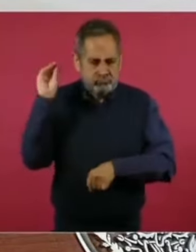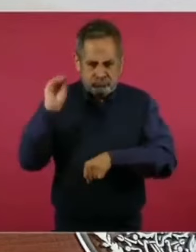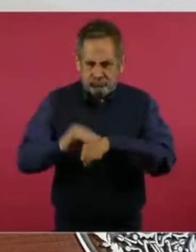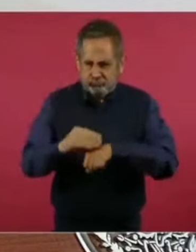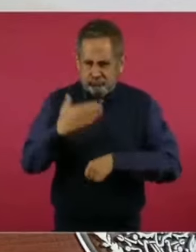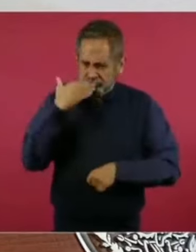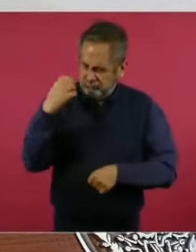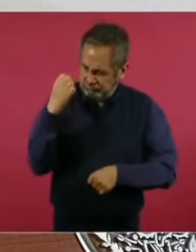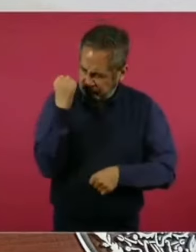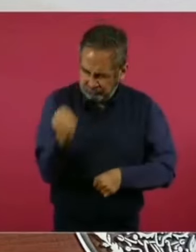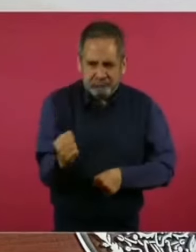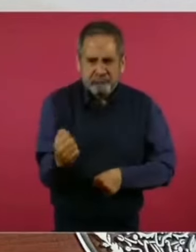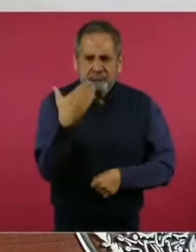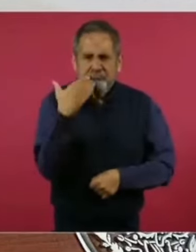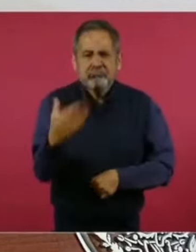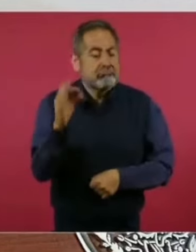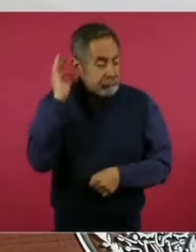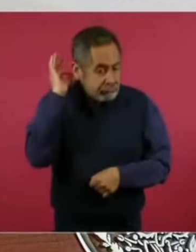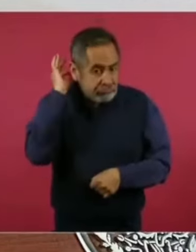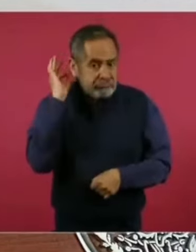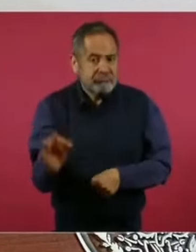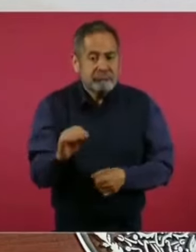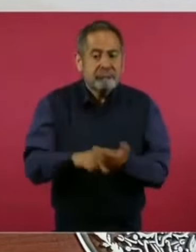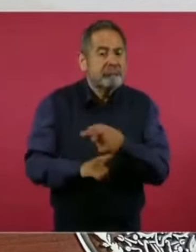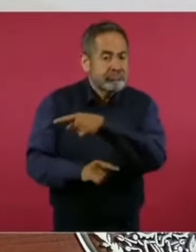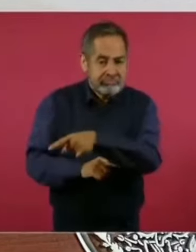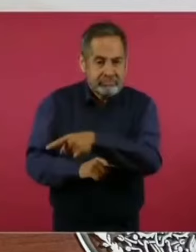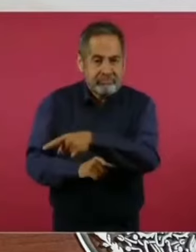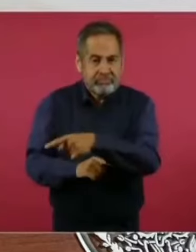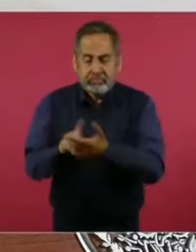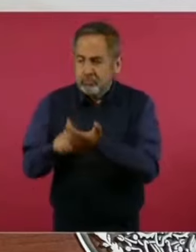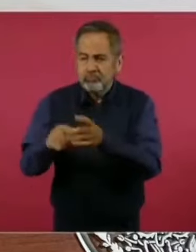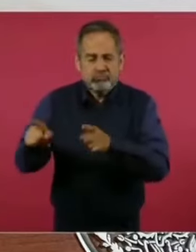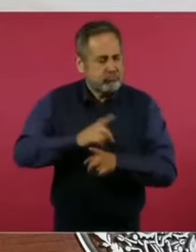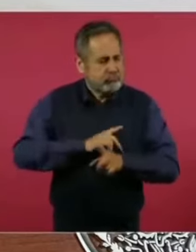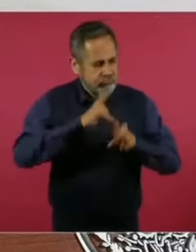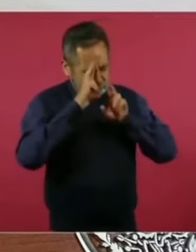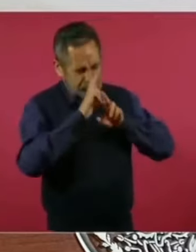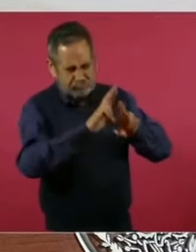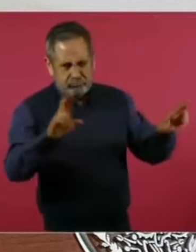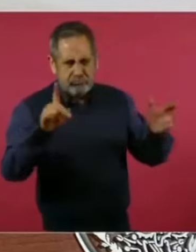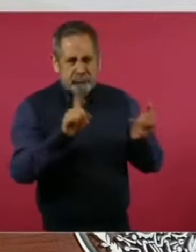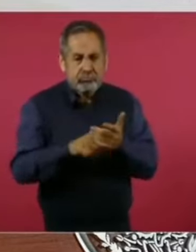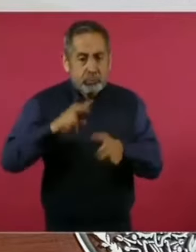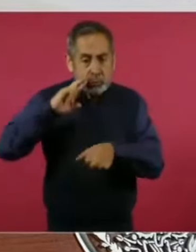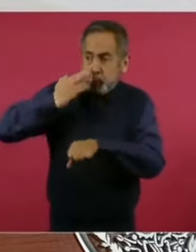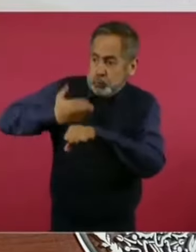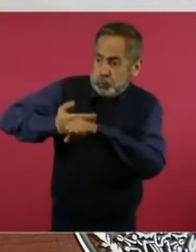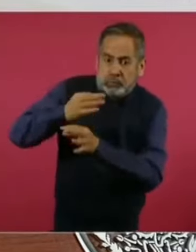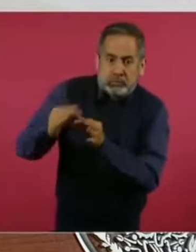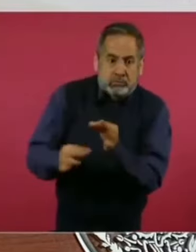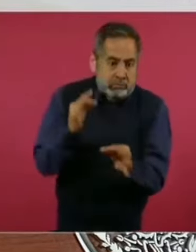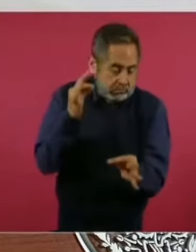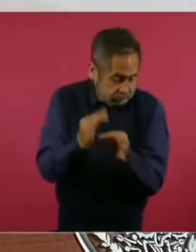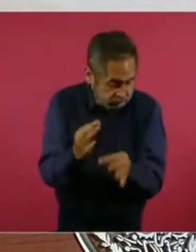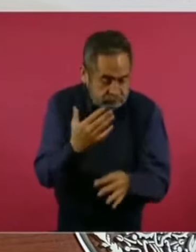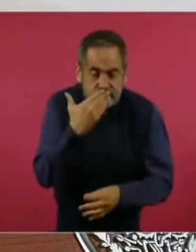con mucho respeto, con mucha responsabilidad,